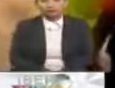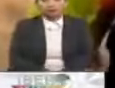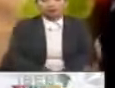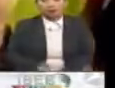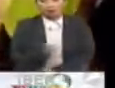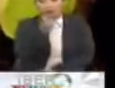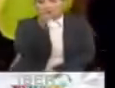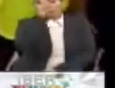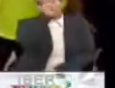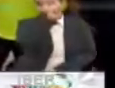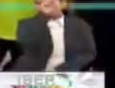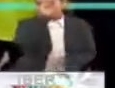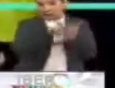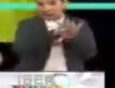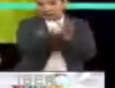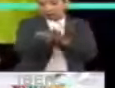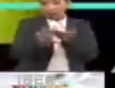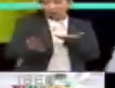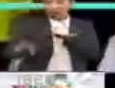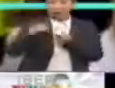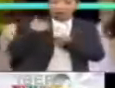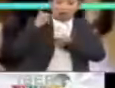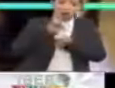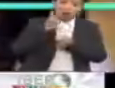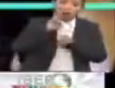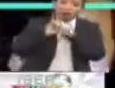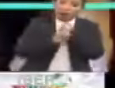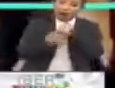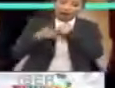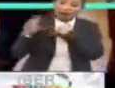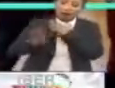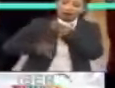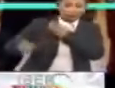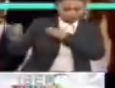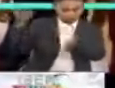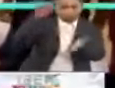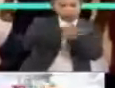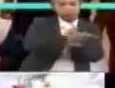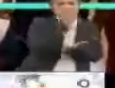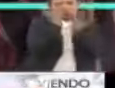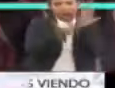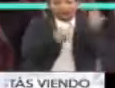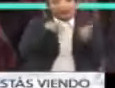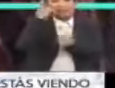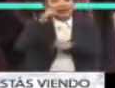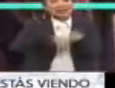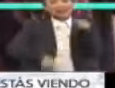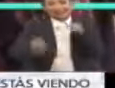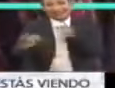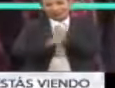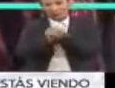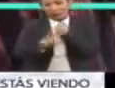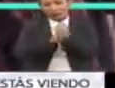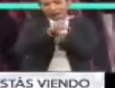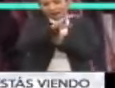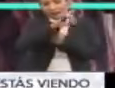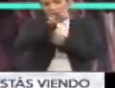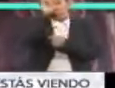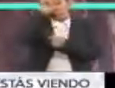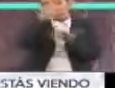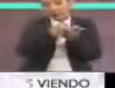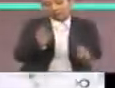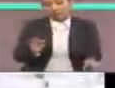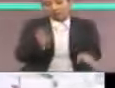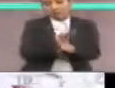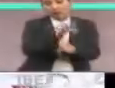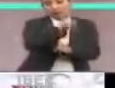Por ello, recomienda evitar la exclusión de las estudiantes embarazadas. Además, para combatir este problema, la CEPAL propone el